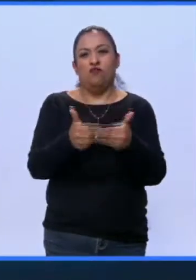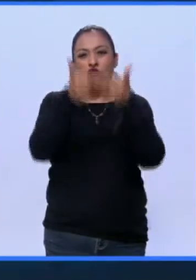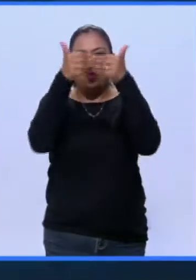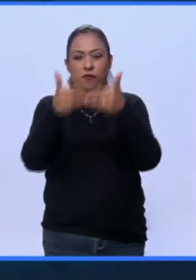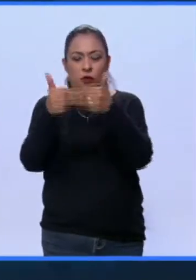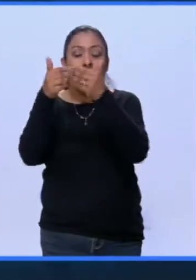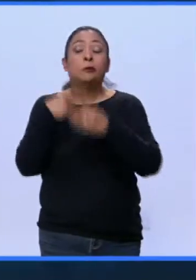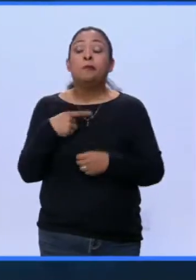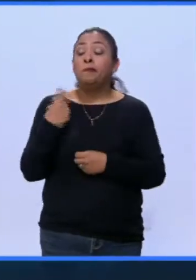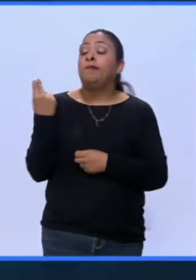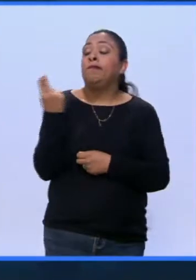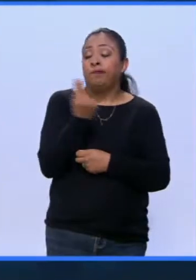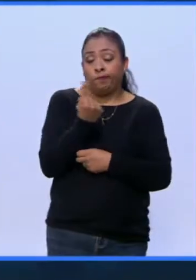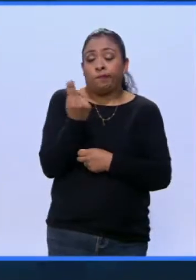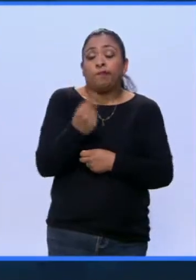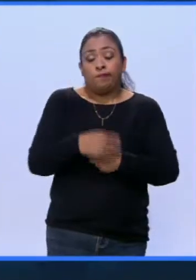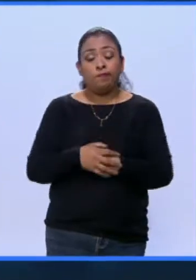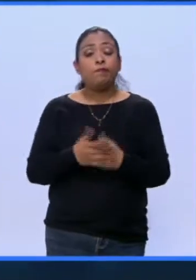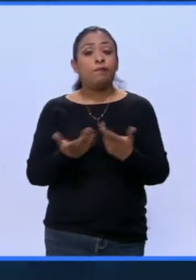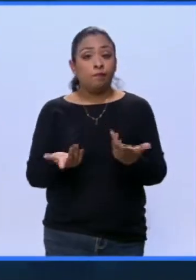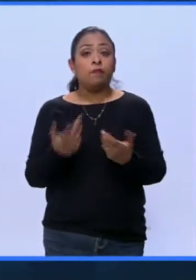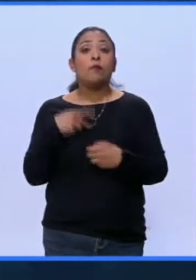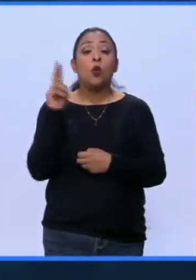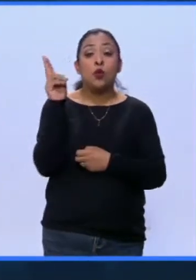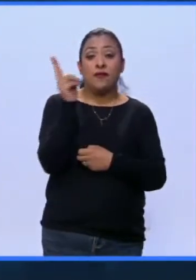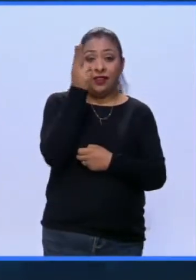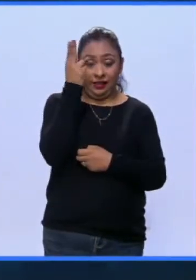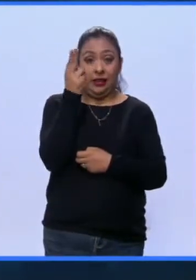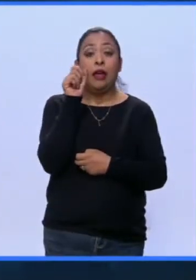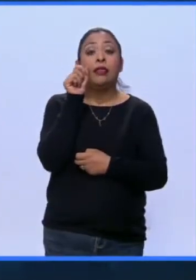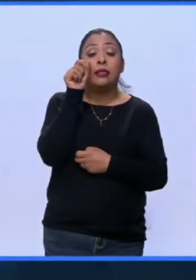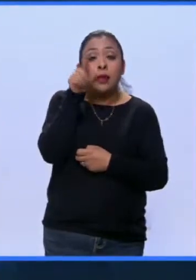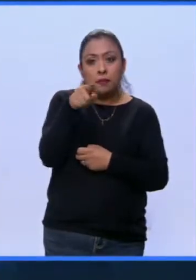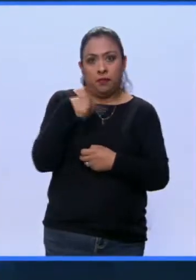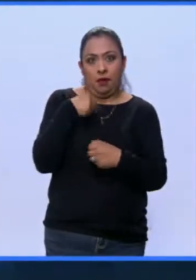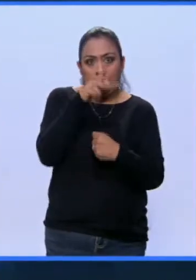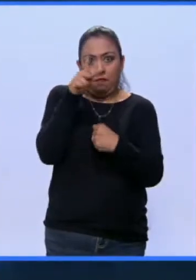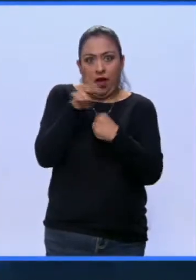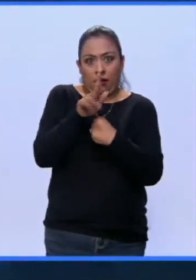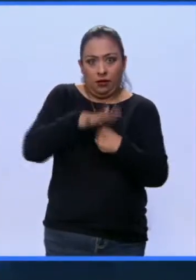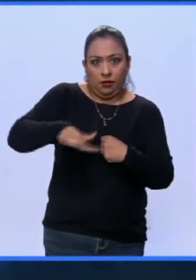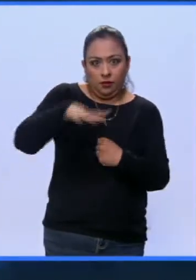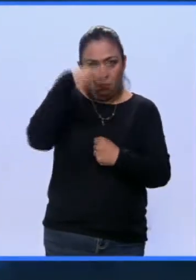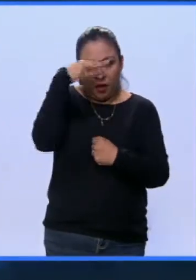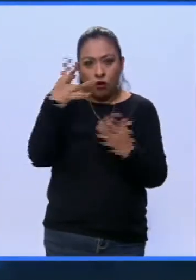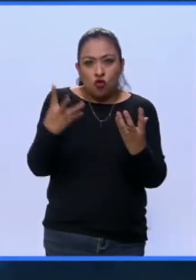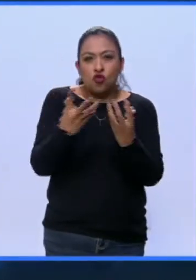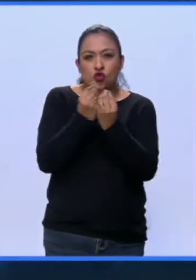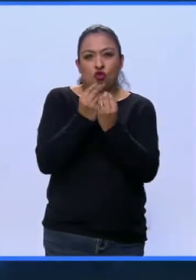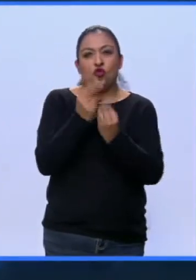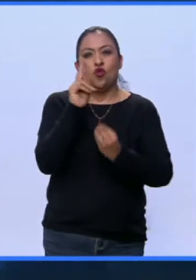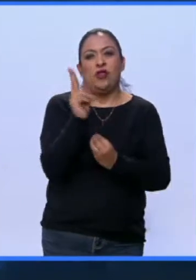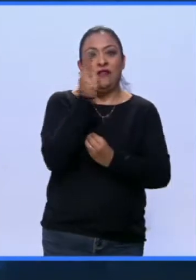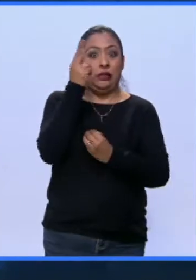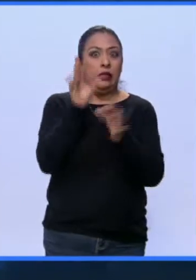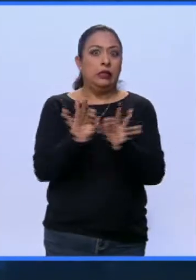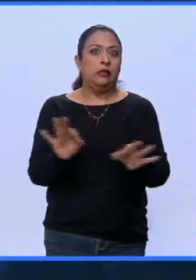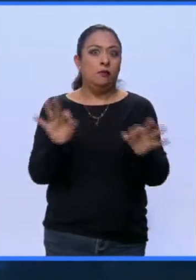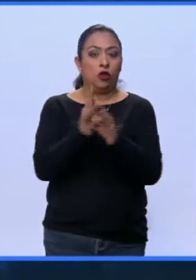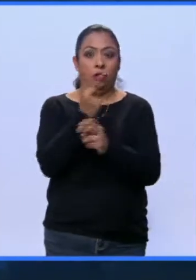Era necesario pues que la universidad y nuestro país, a través de sus dos universidades más importantes,